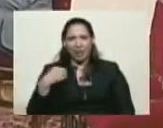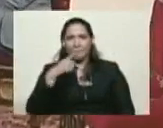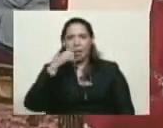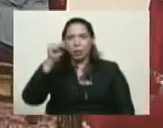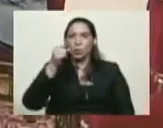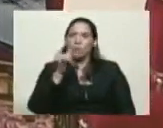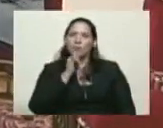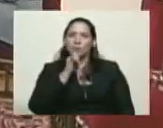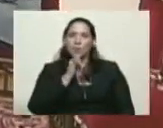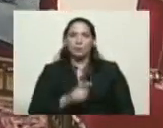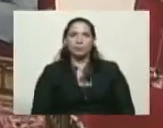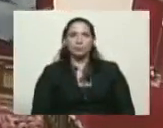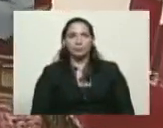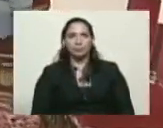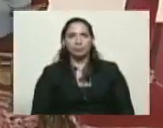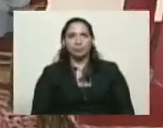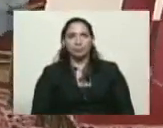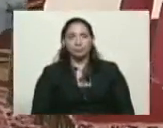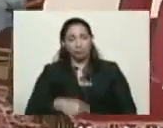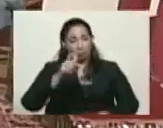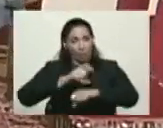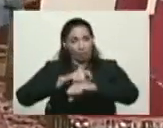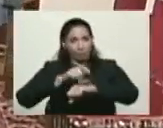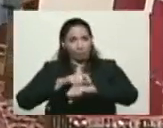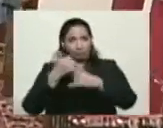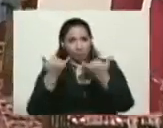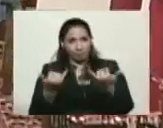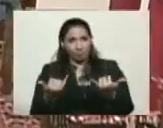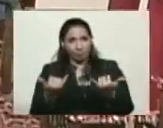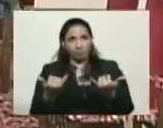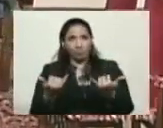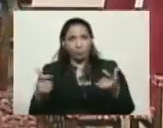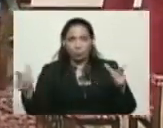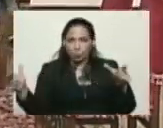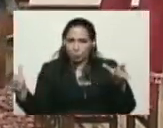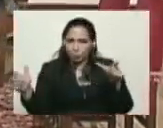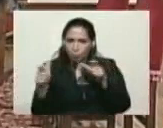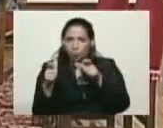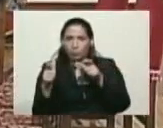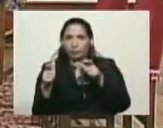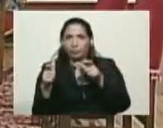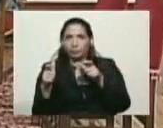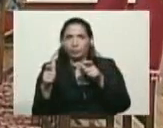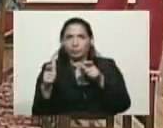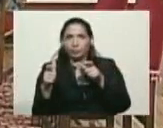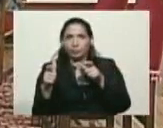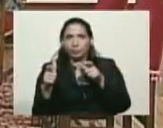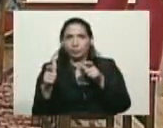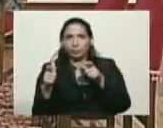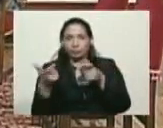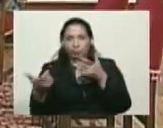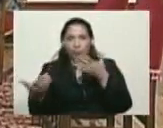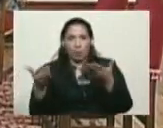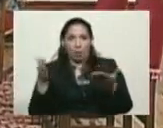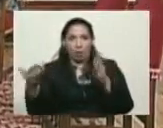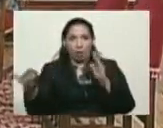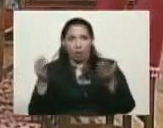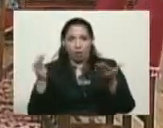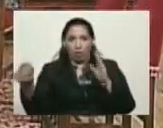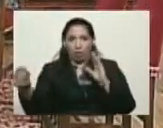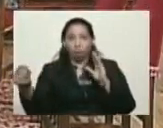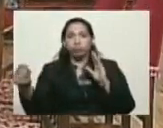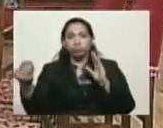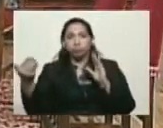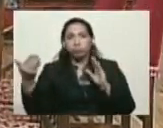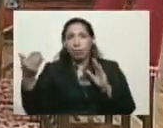Maduro Moros. Entonces a esta hora sostienen una reunión, ambos diplomáticos, esto